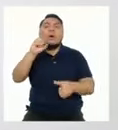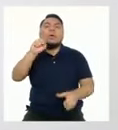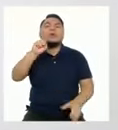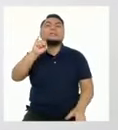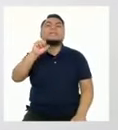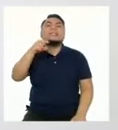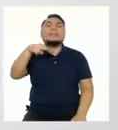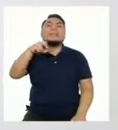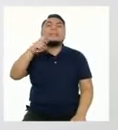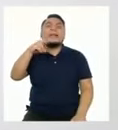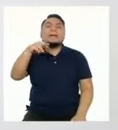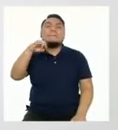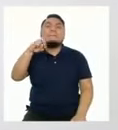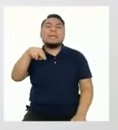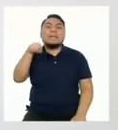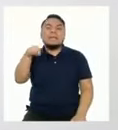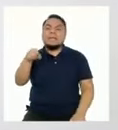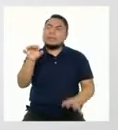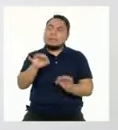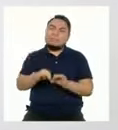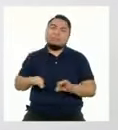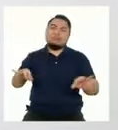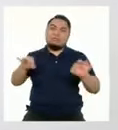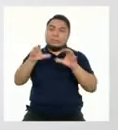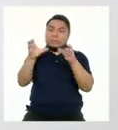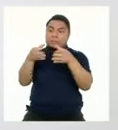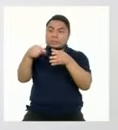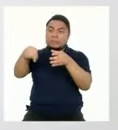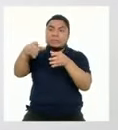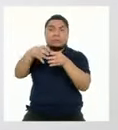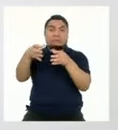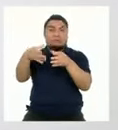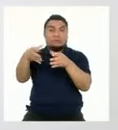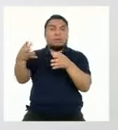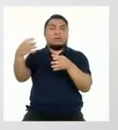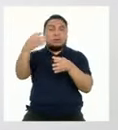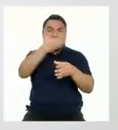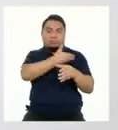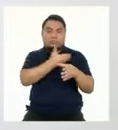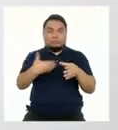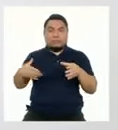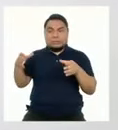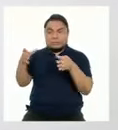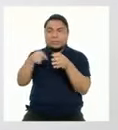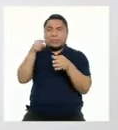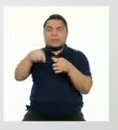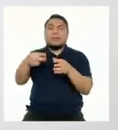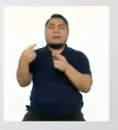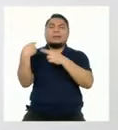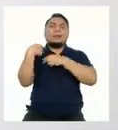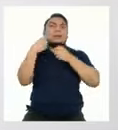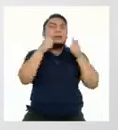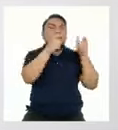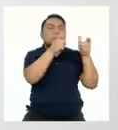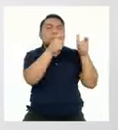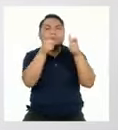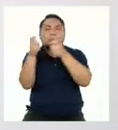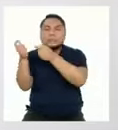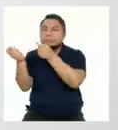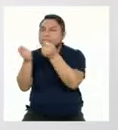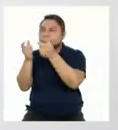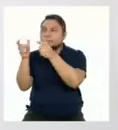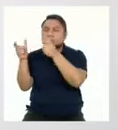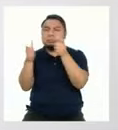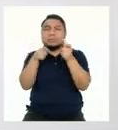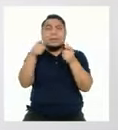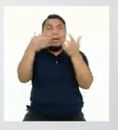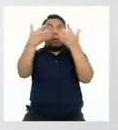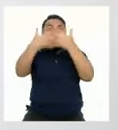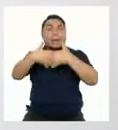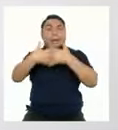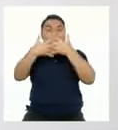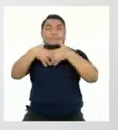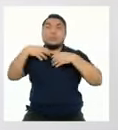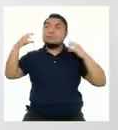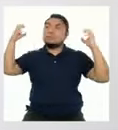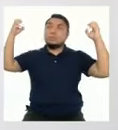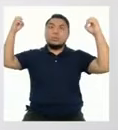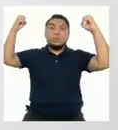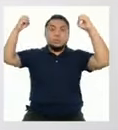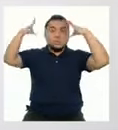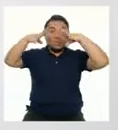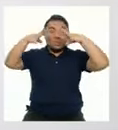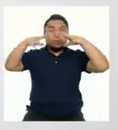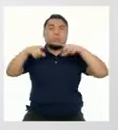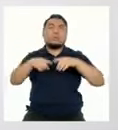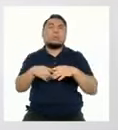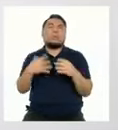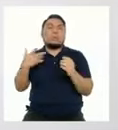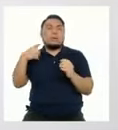muy importante. Es una institución pública encargada de regular y supervisar que las empresas del sector eléctrico,